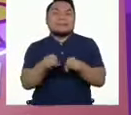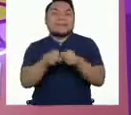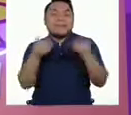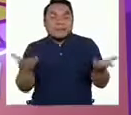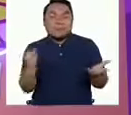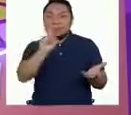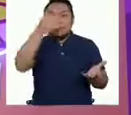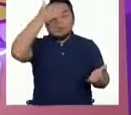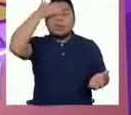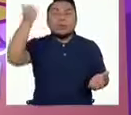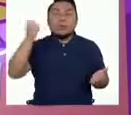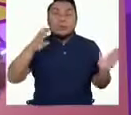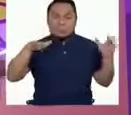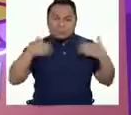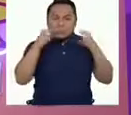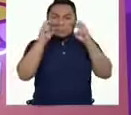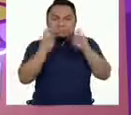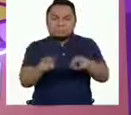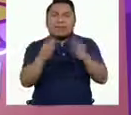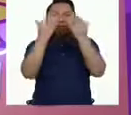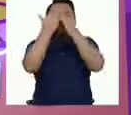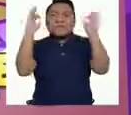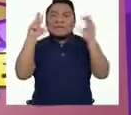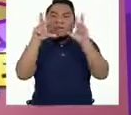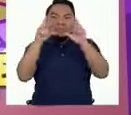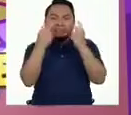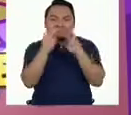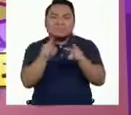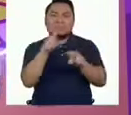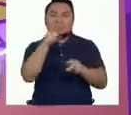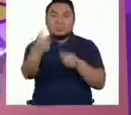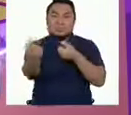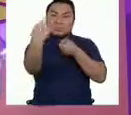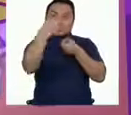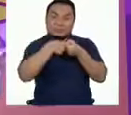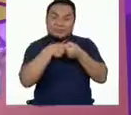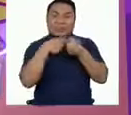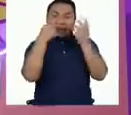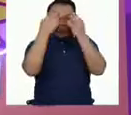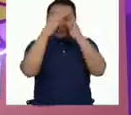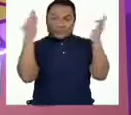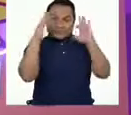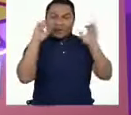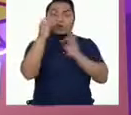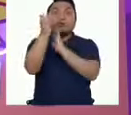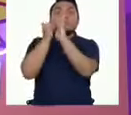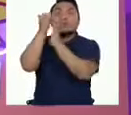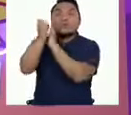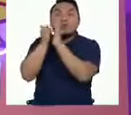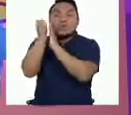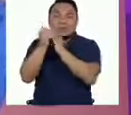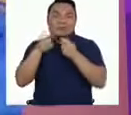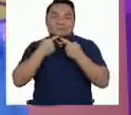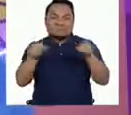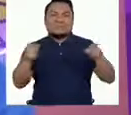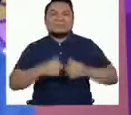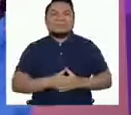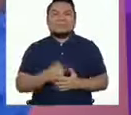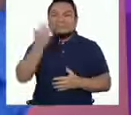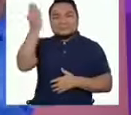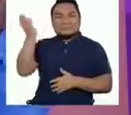no se olviden que pueden seguirnos en nuestras redes sociales y suscribirte en nuestros canales de YouTube que estarán apareciendo por acá.